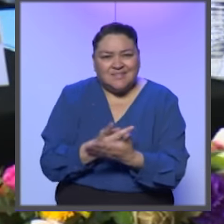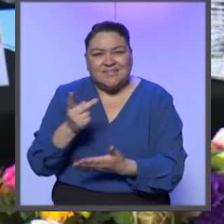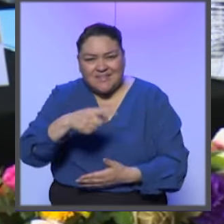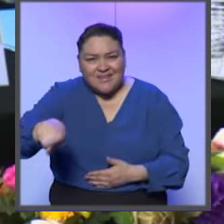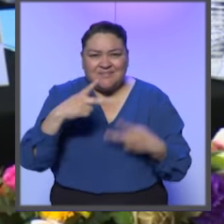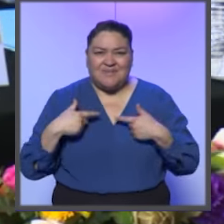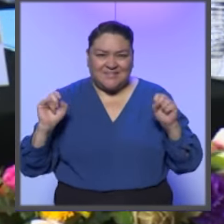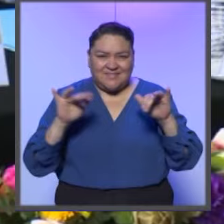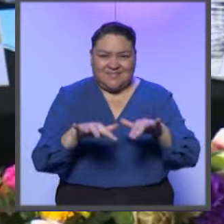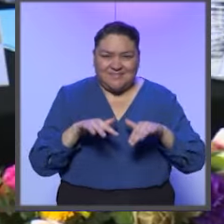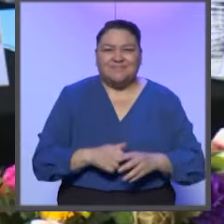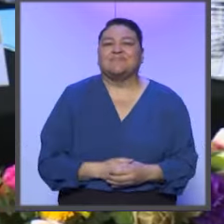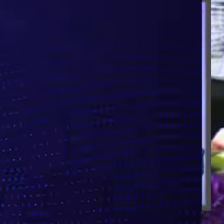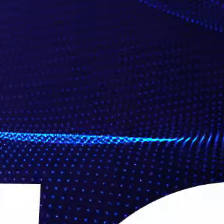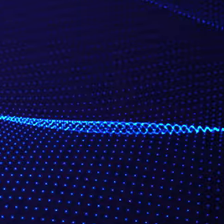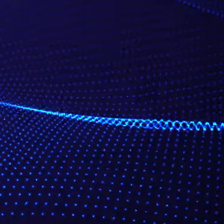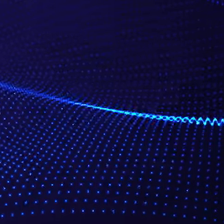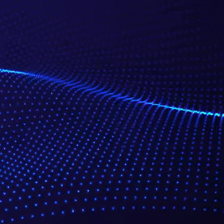reconocimientos a los asistentes.